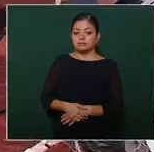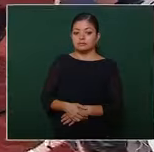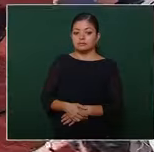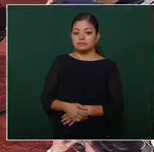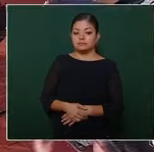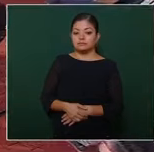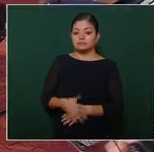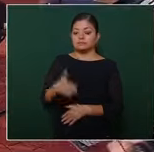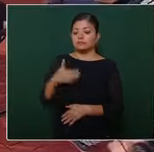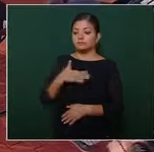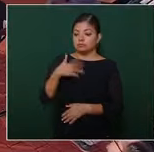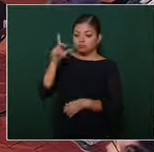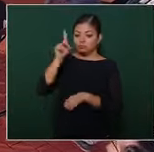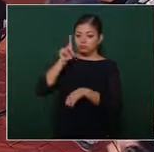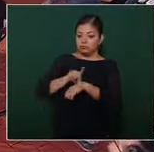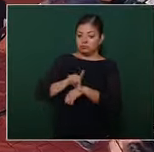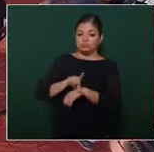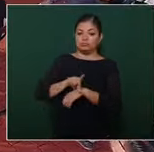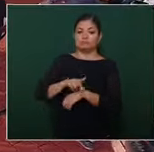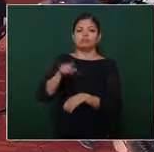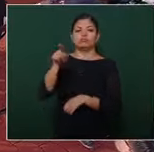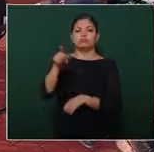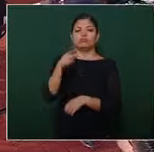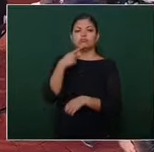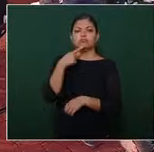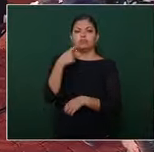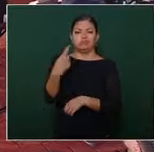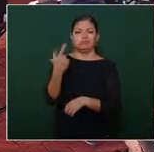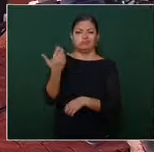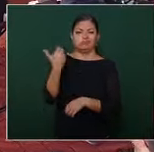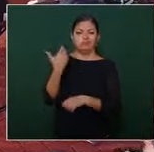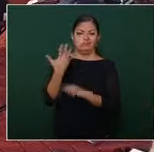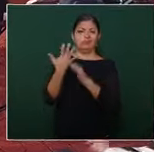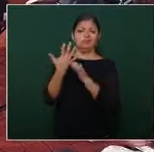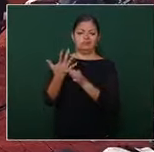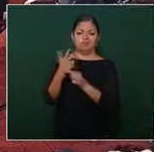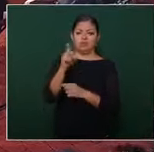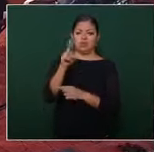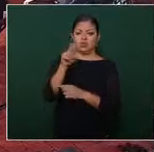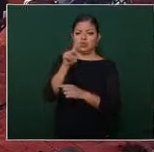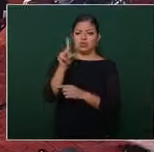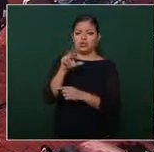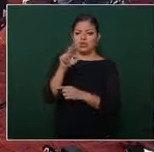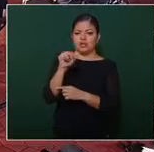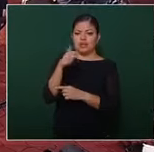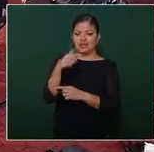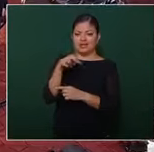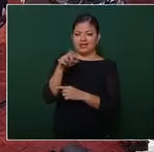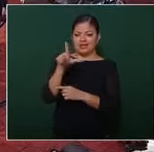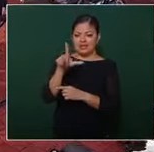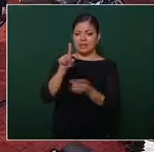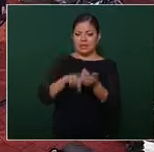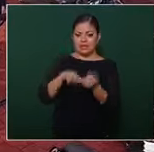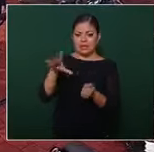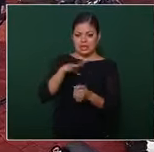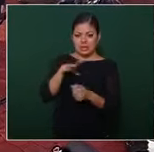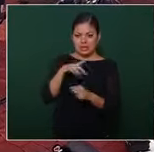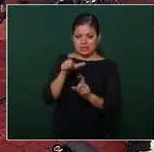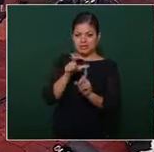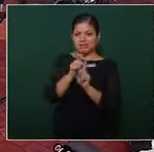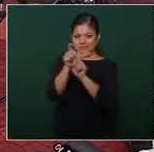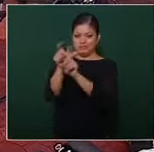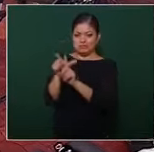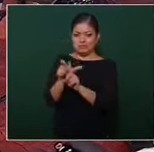buenos días mencionó hace rato que Raquel tenía una orden de protección vigente sin